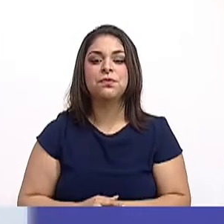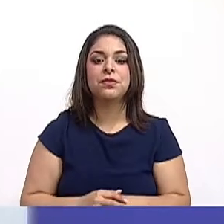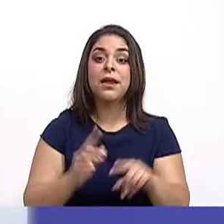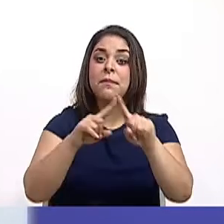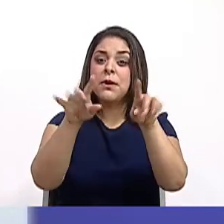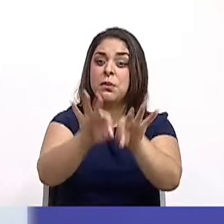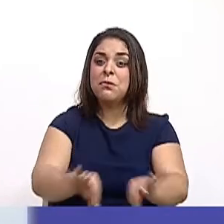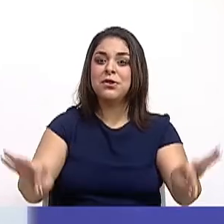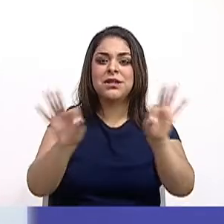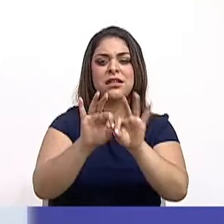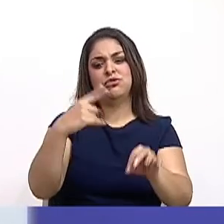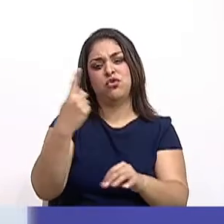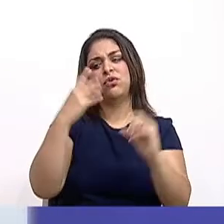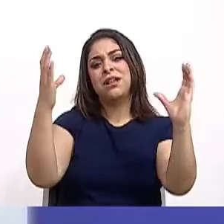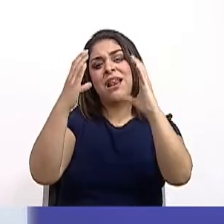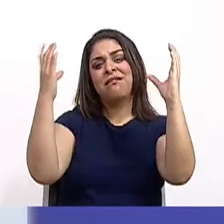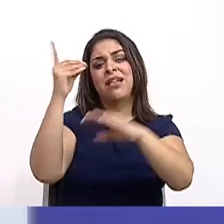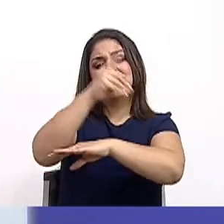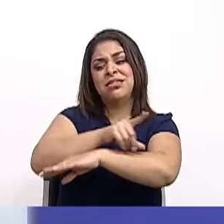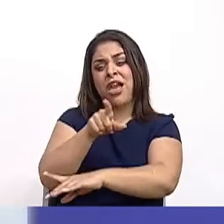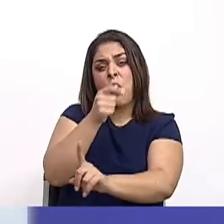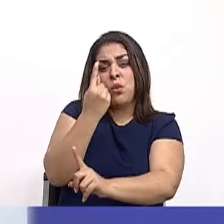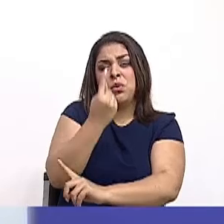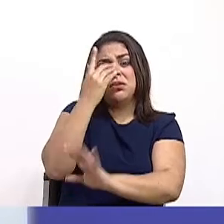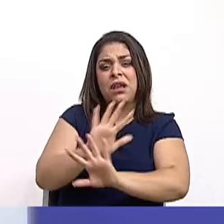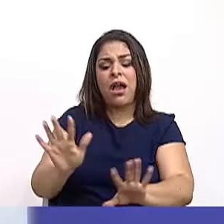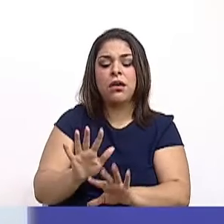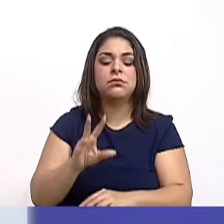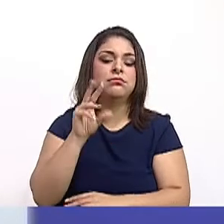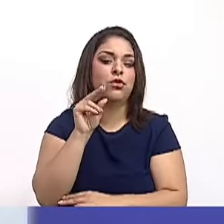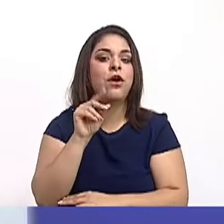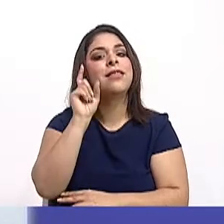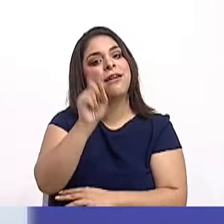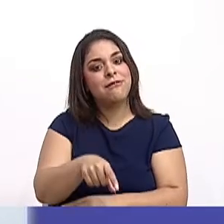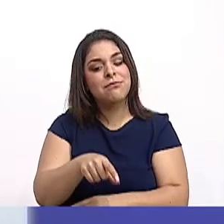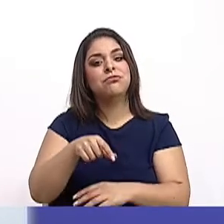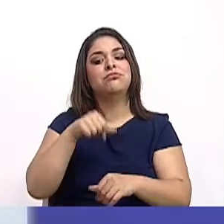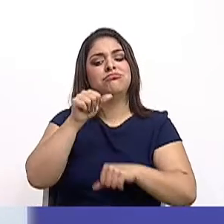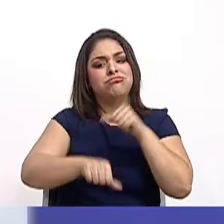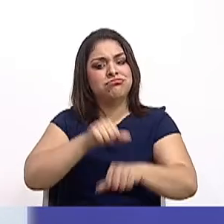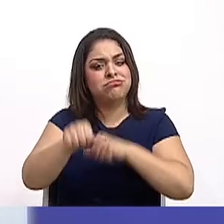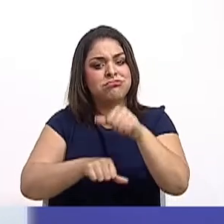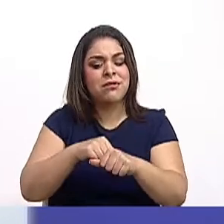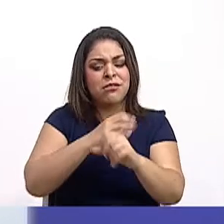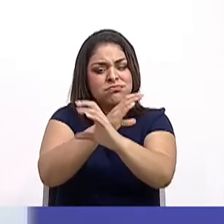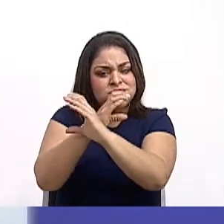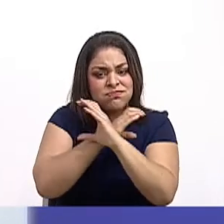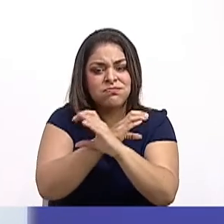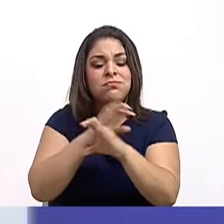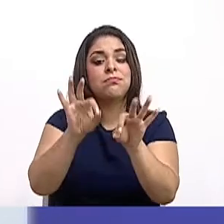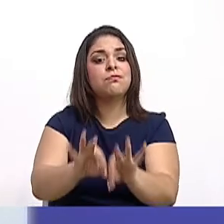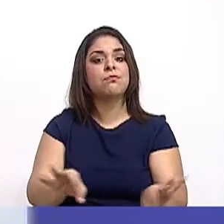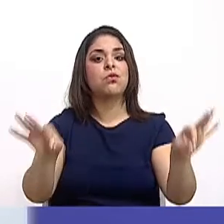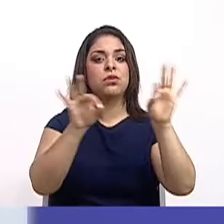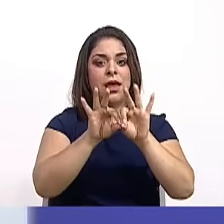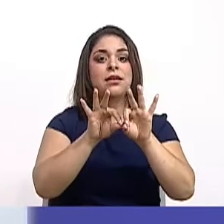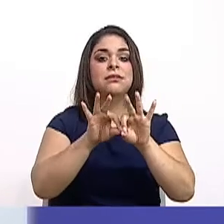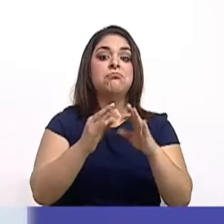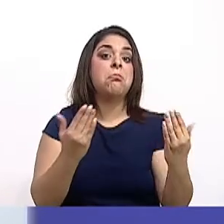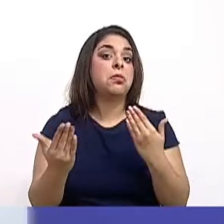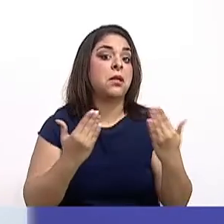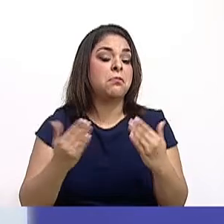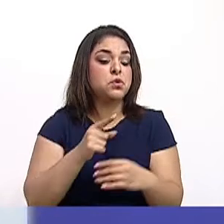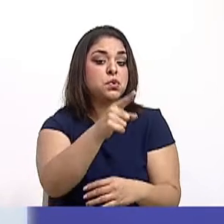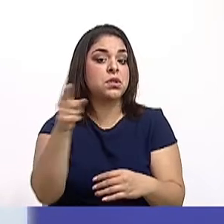celebrar el día porque sí, no, sino hacer hincapié en esa labor de conservación, en la importancia. Y puede ser que en sus